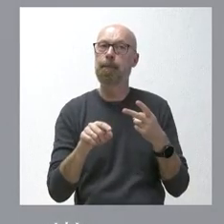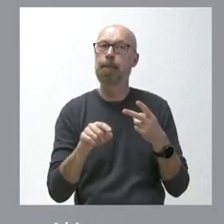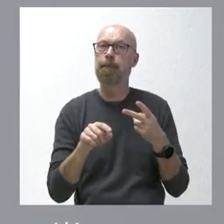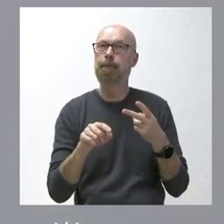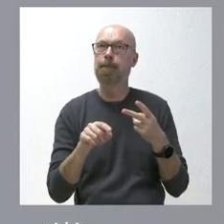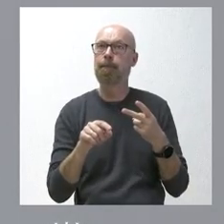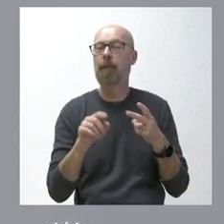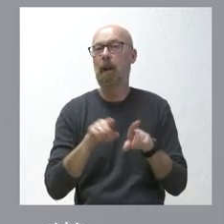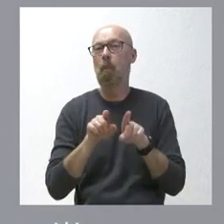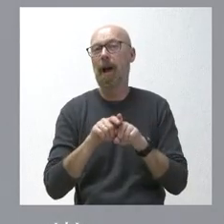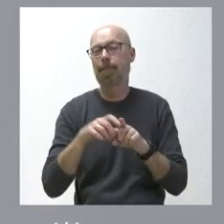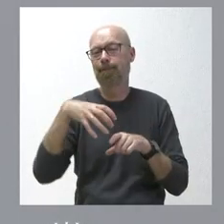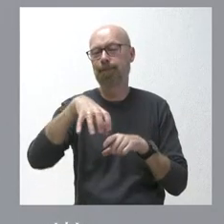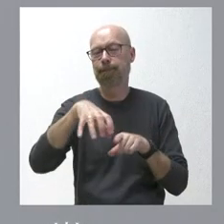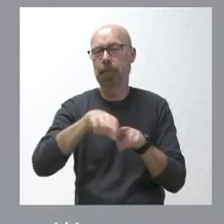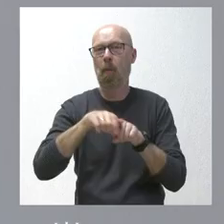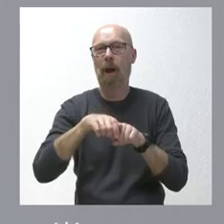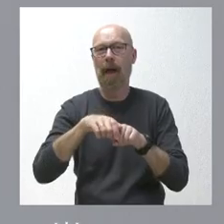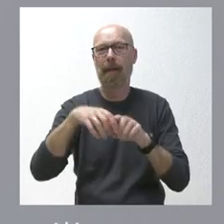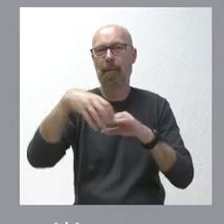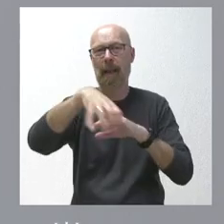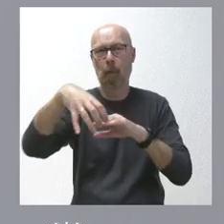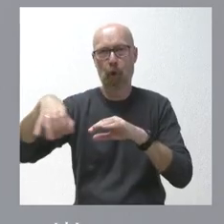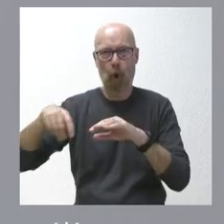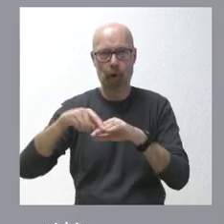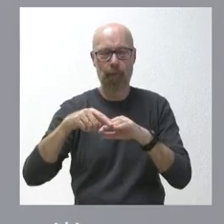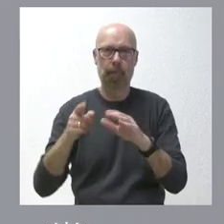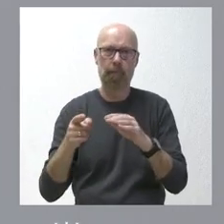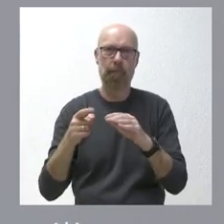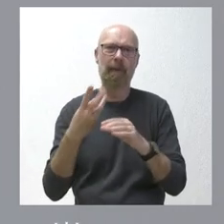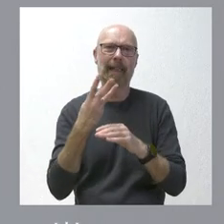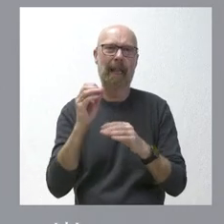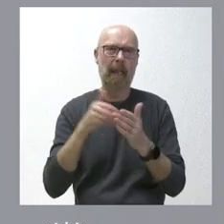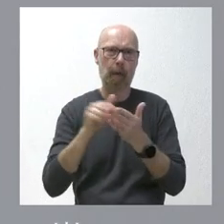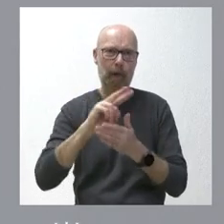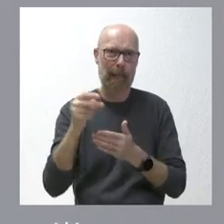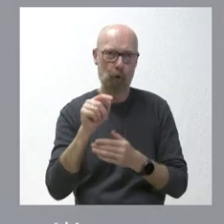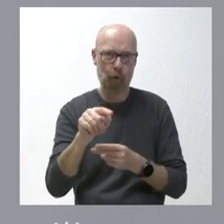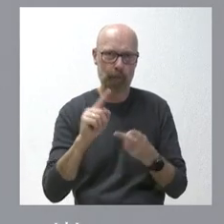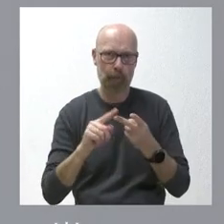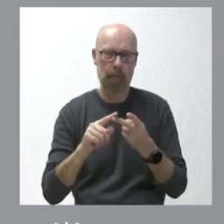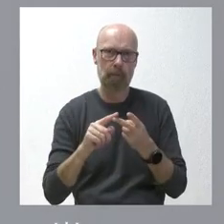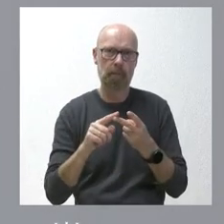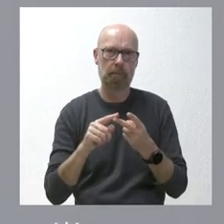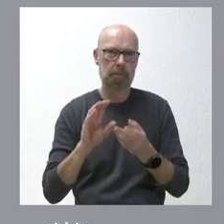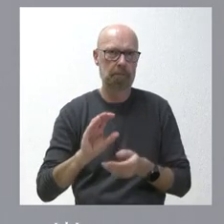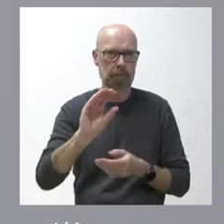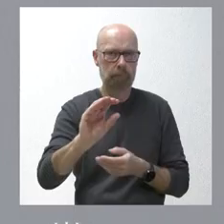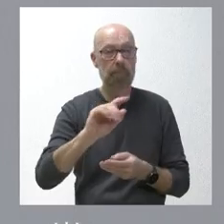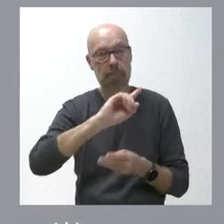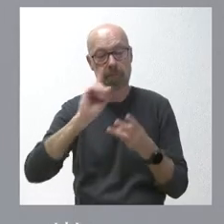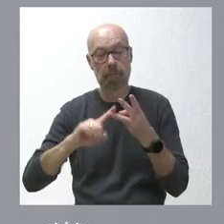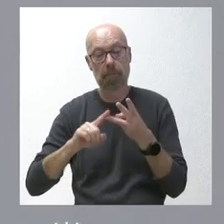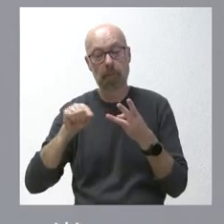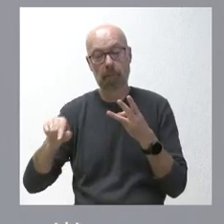logístico, una unidad logística muy relevante. Son 30 millones de euros que se ponen encima de la mesa. Y lo tercero es